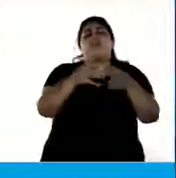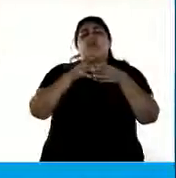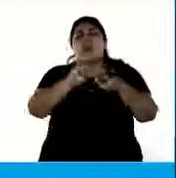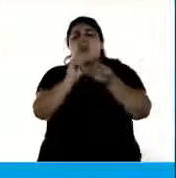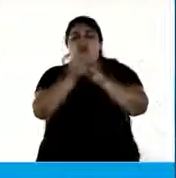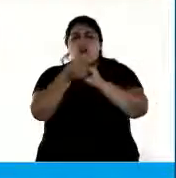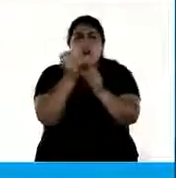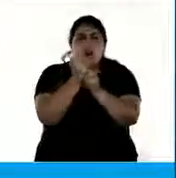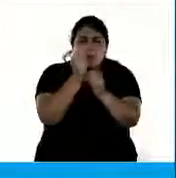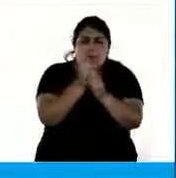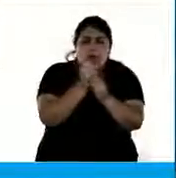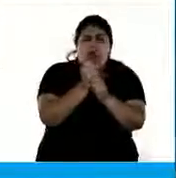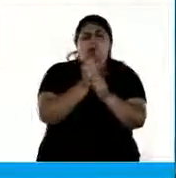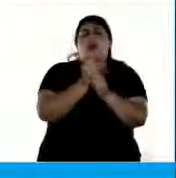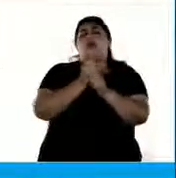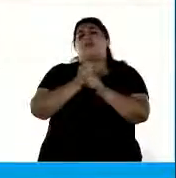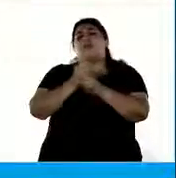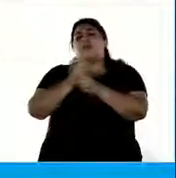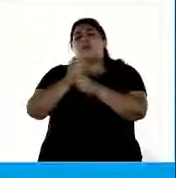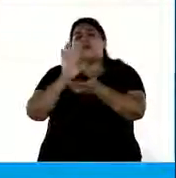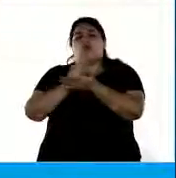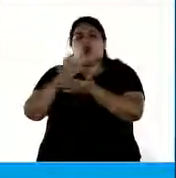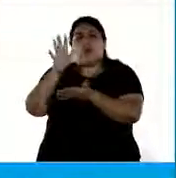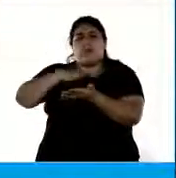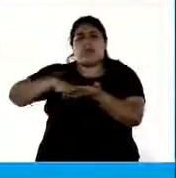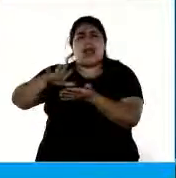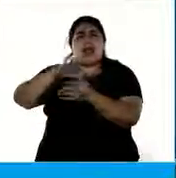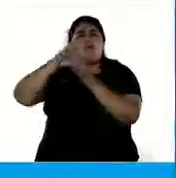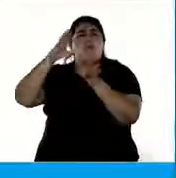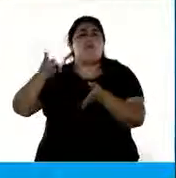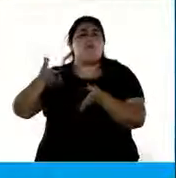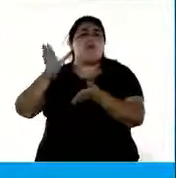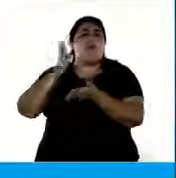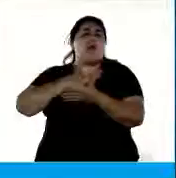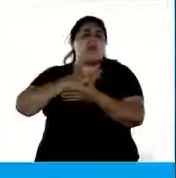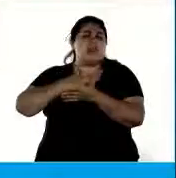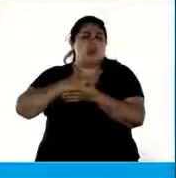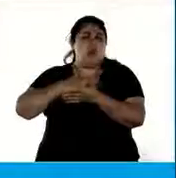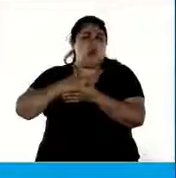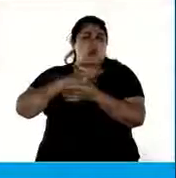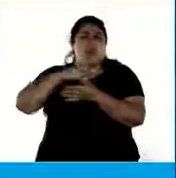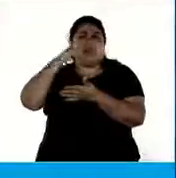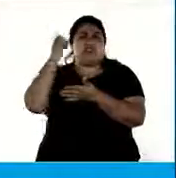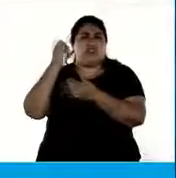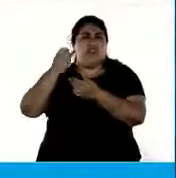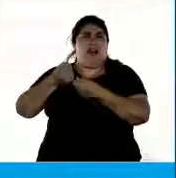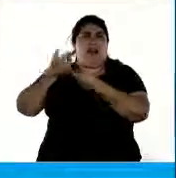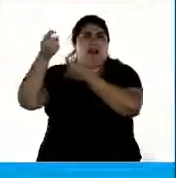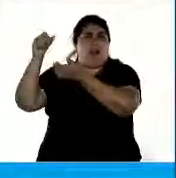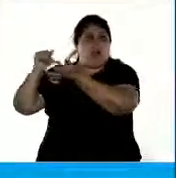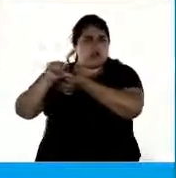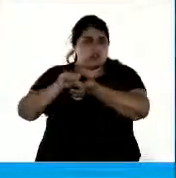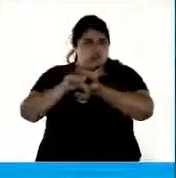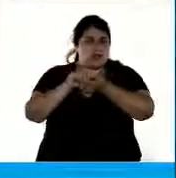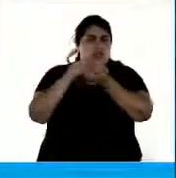laboral y la entrega del patrimonio nacional a los capitales extranjeros, entre otras tantas